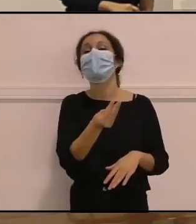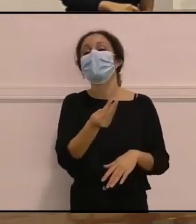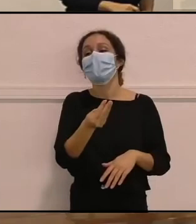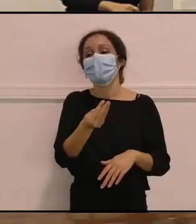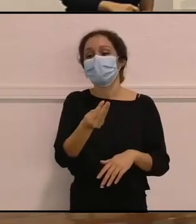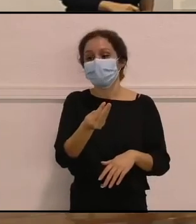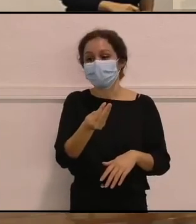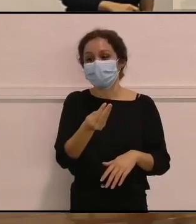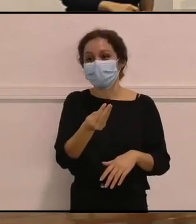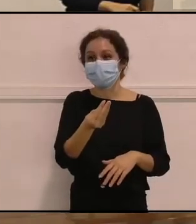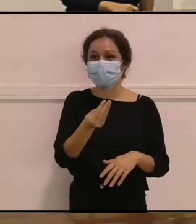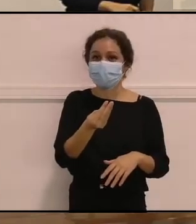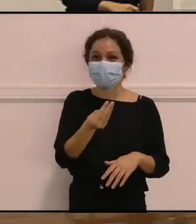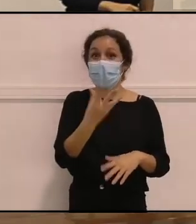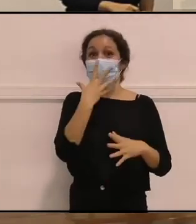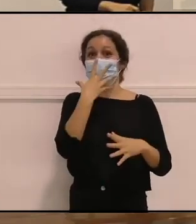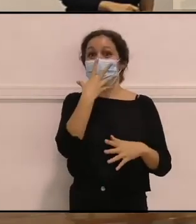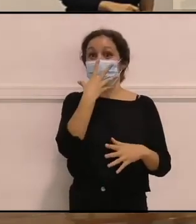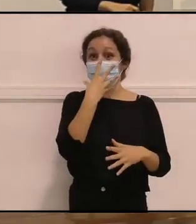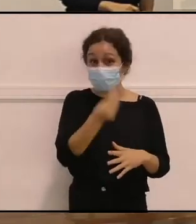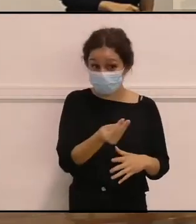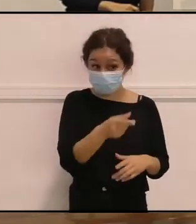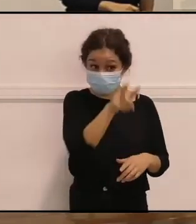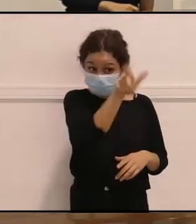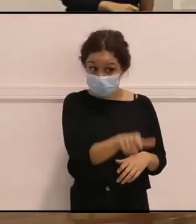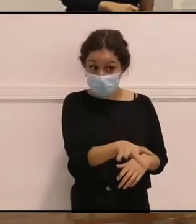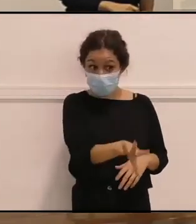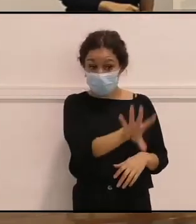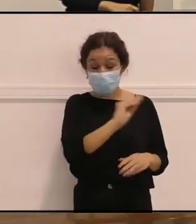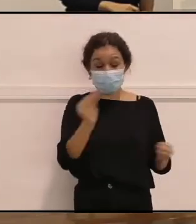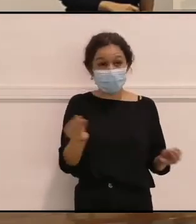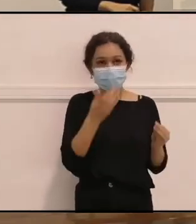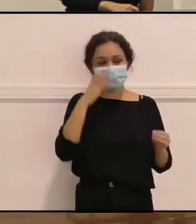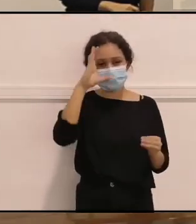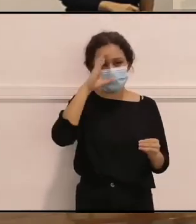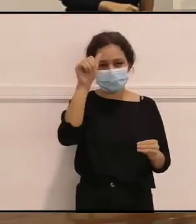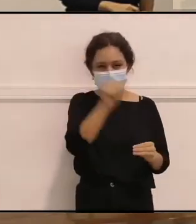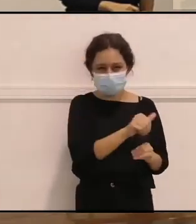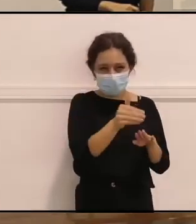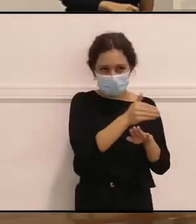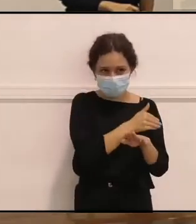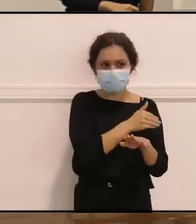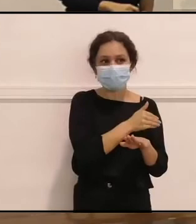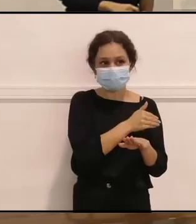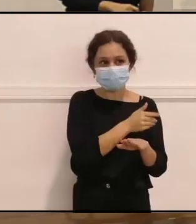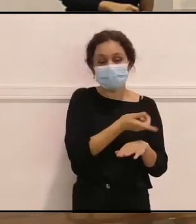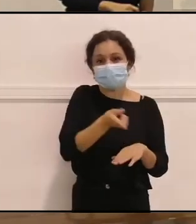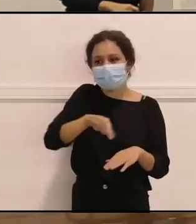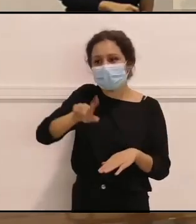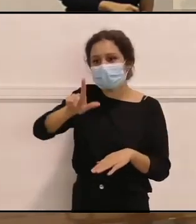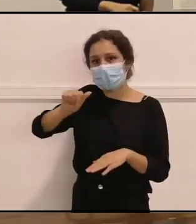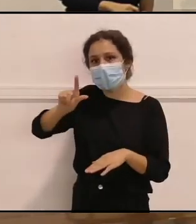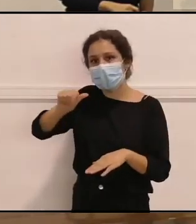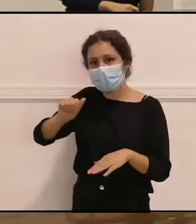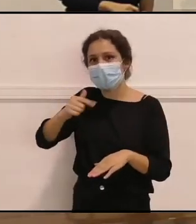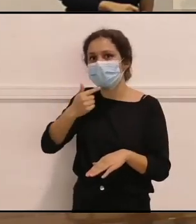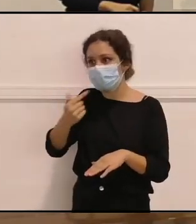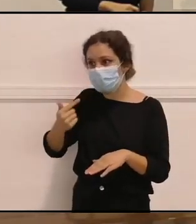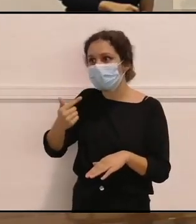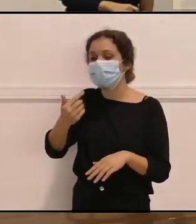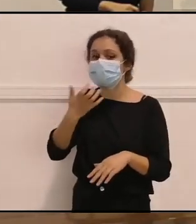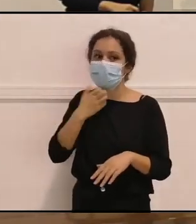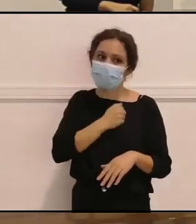lo comprenderás mejor si escuchas a la persona y también, como dijo Lala, si eres